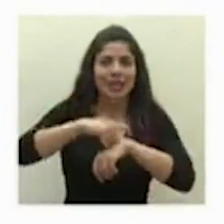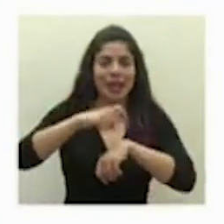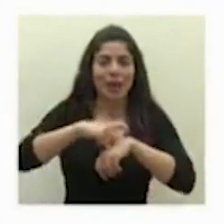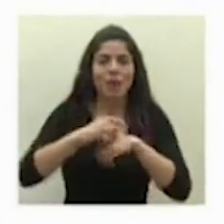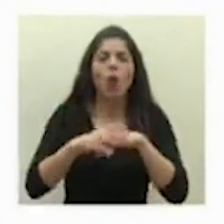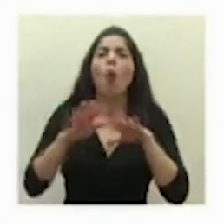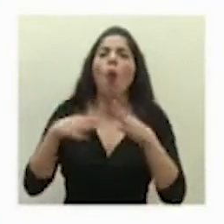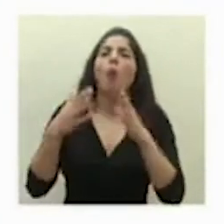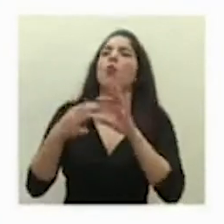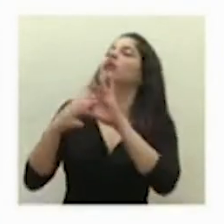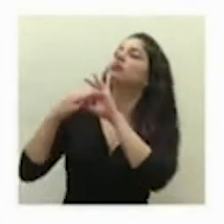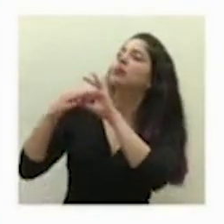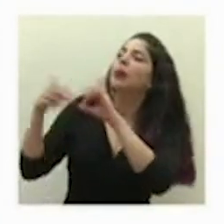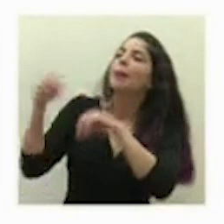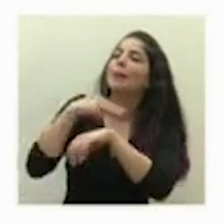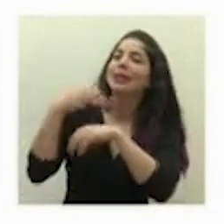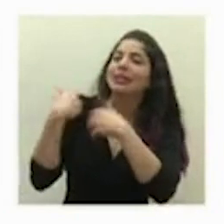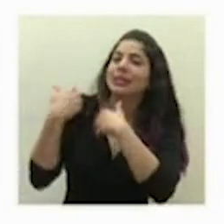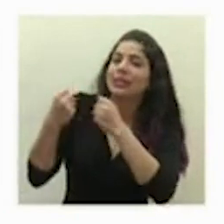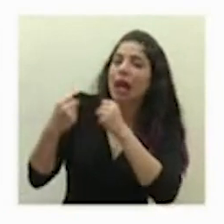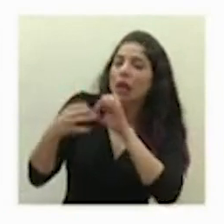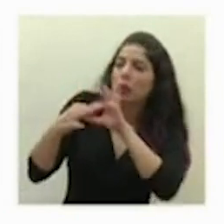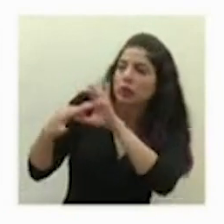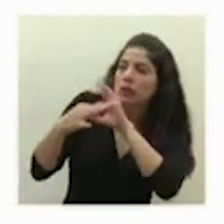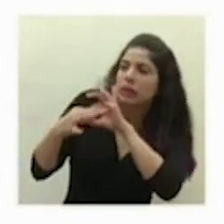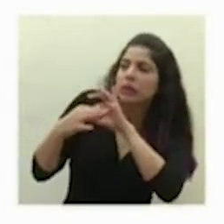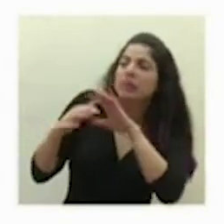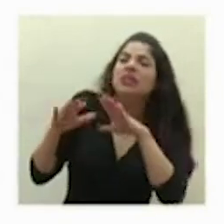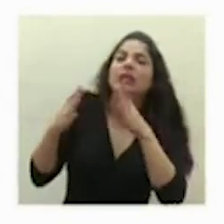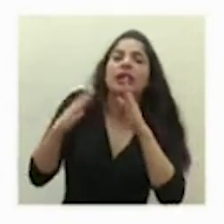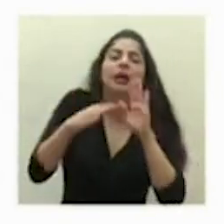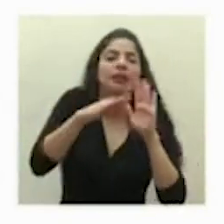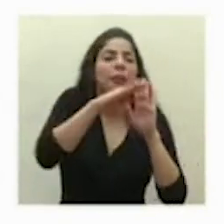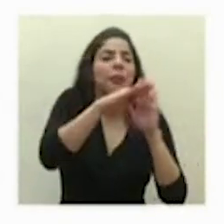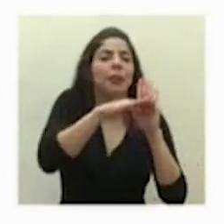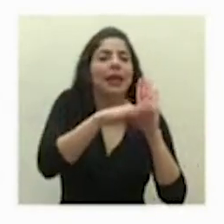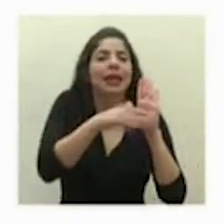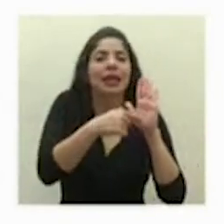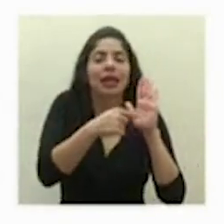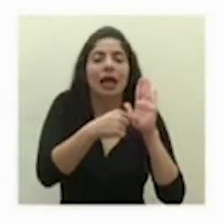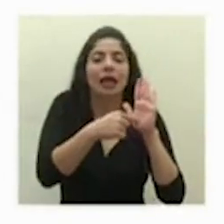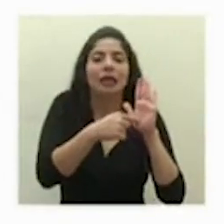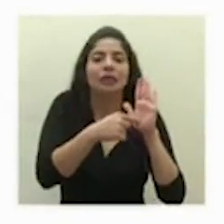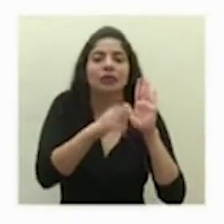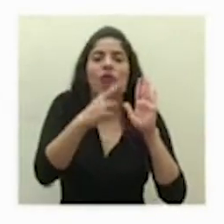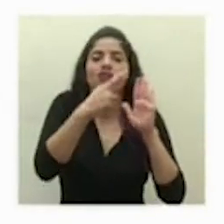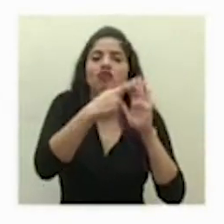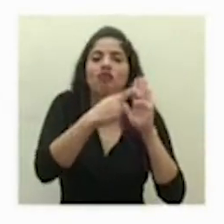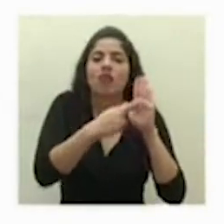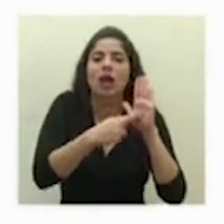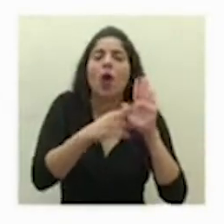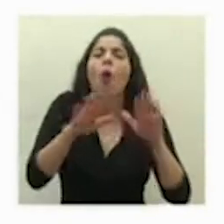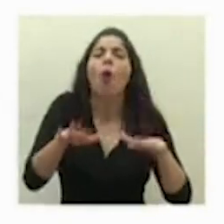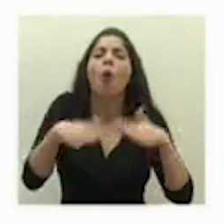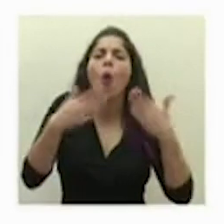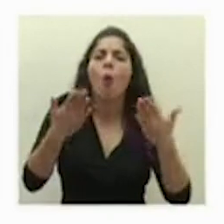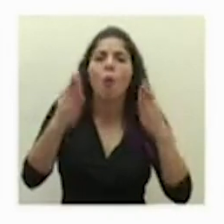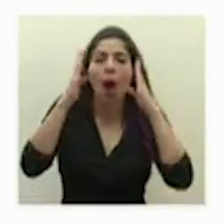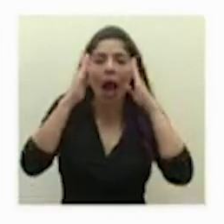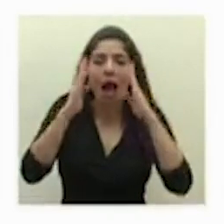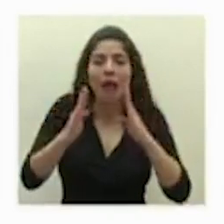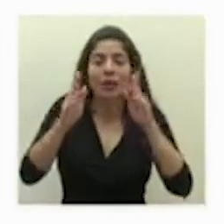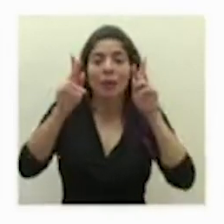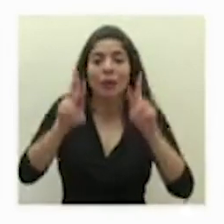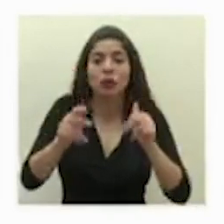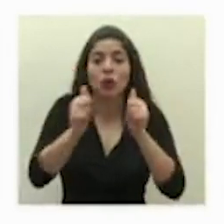coordinación con el Ministerio de Salud fue dictar las medidas y lineamientos de atención para las personas con